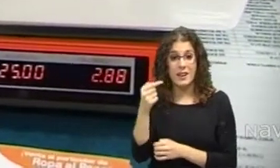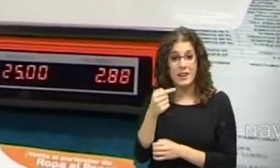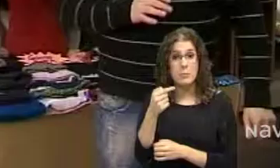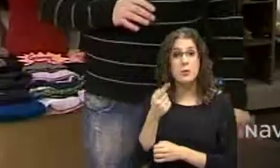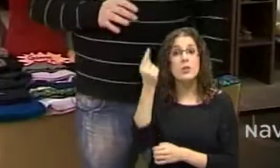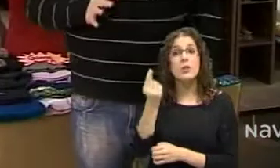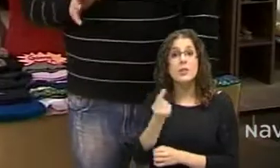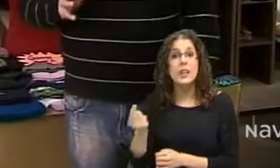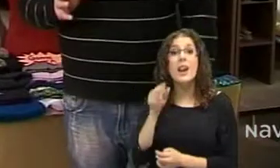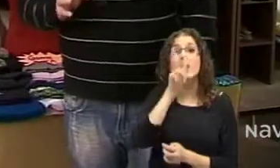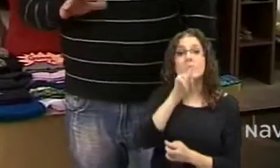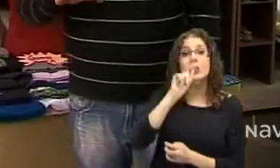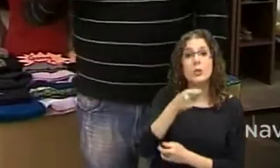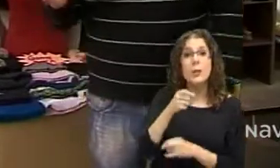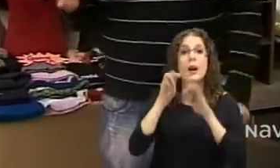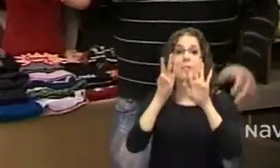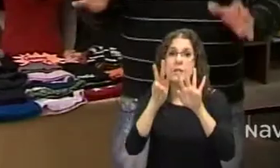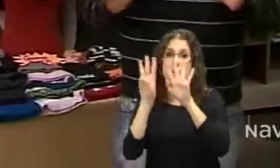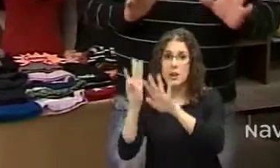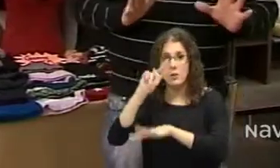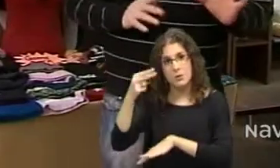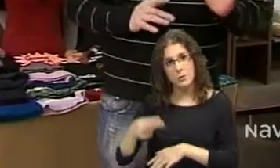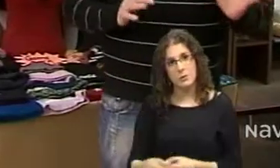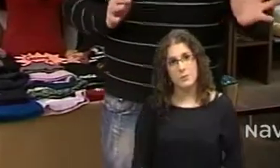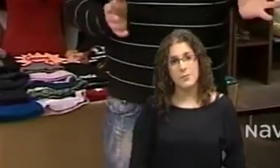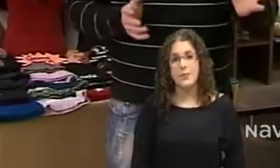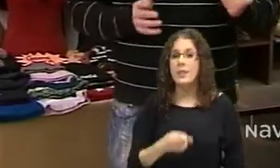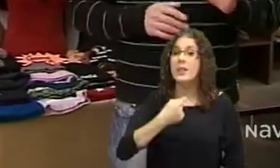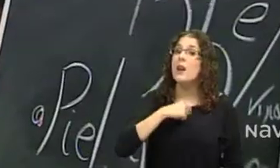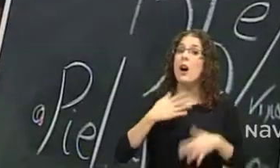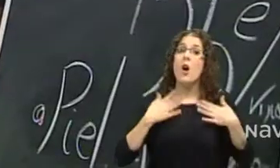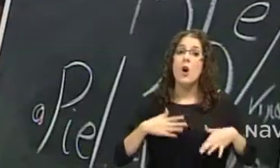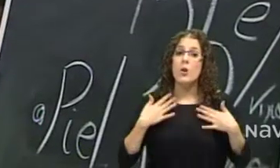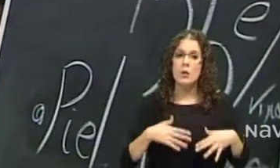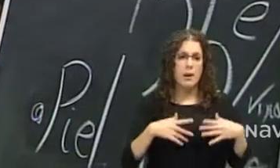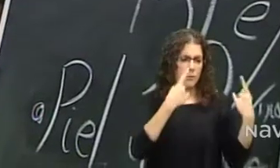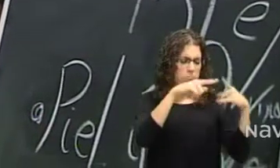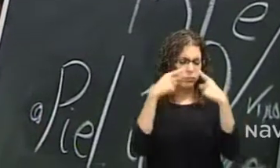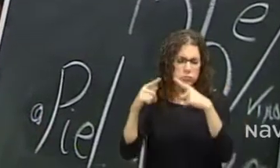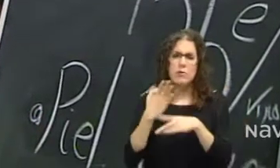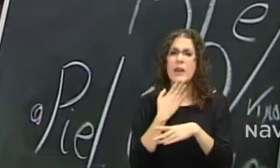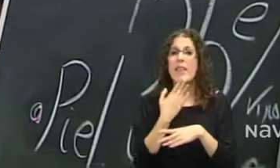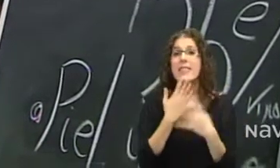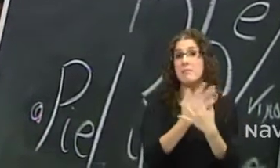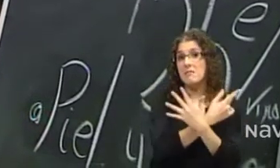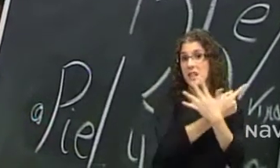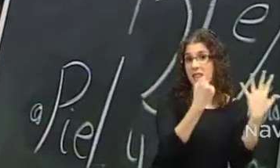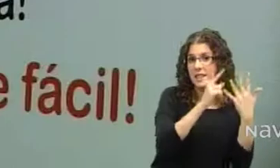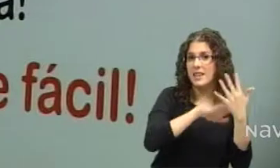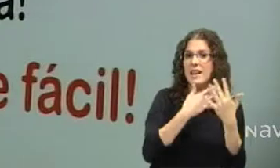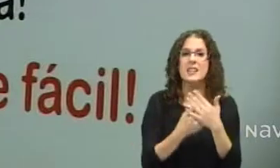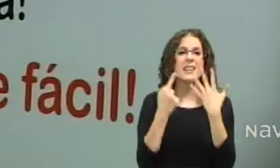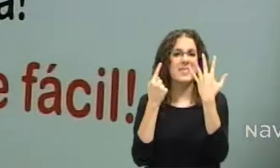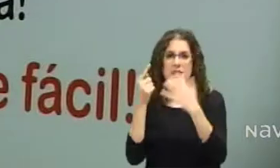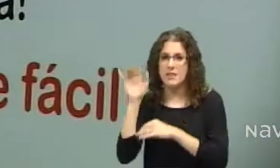88. Tenemos todo tipo de ropa para todo tipo de público, más o menos desde 16 hasta 65 años, sin ningún problema.